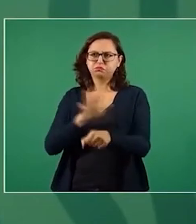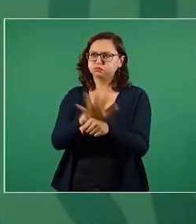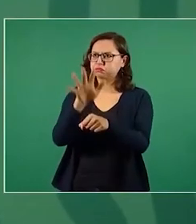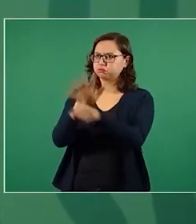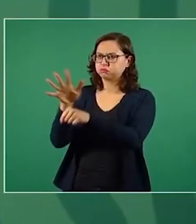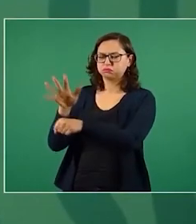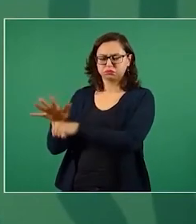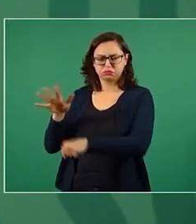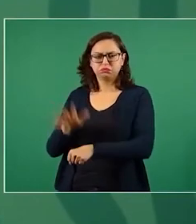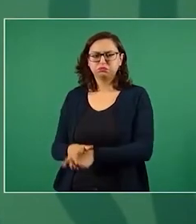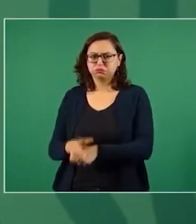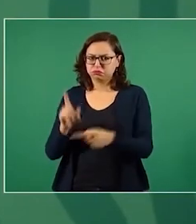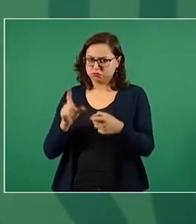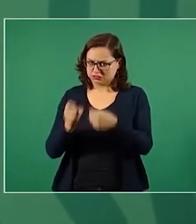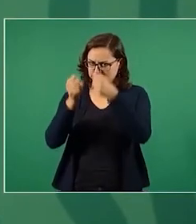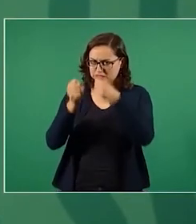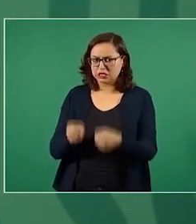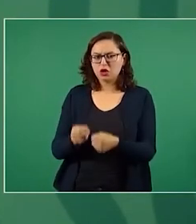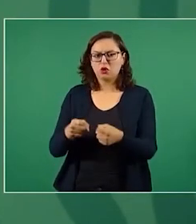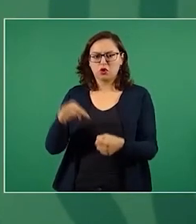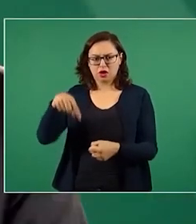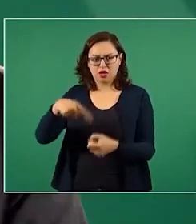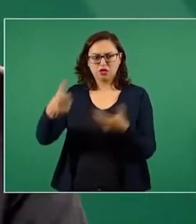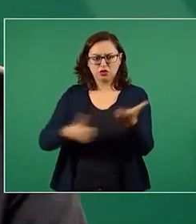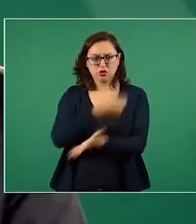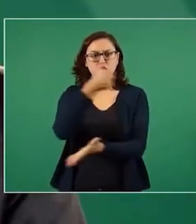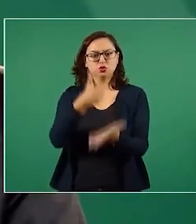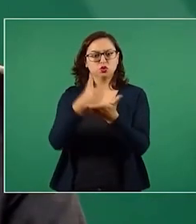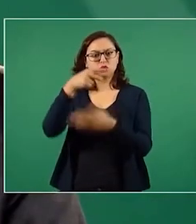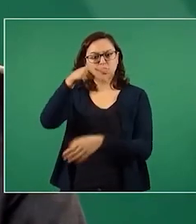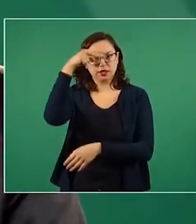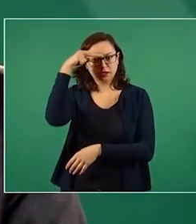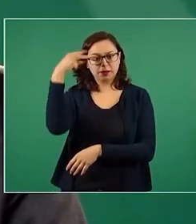de la Ciudad de México,